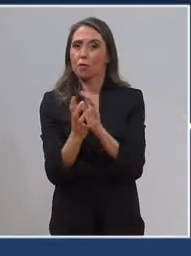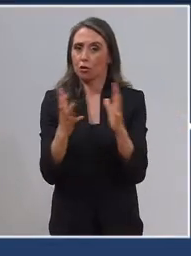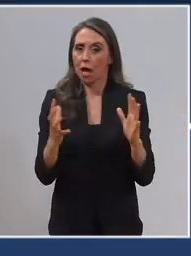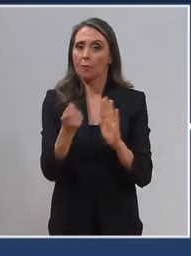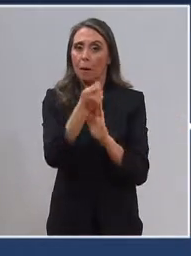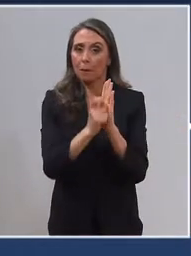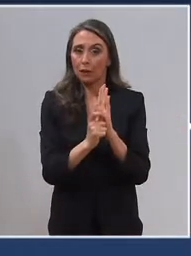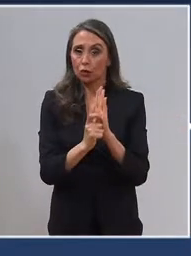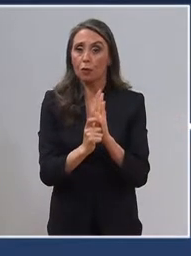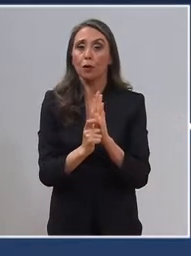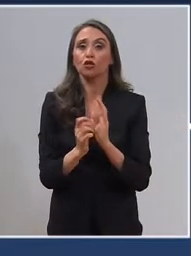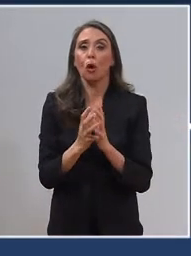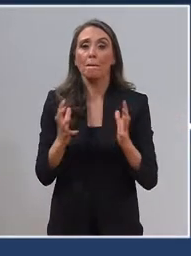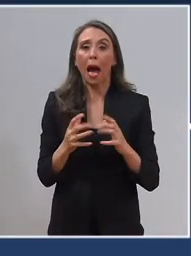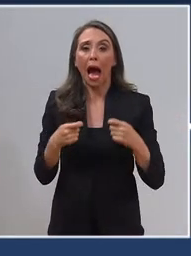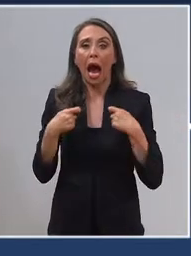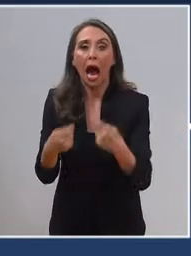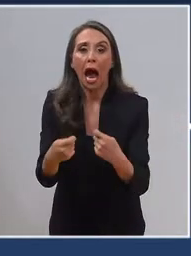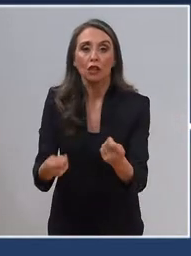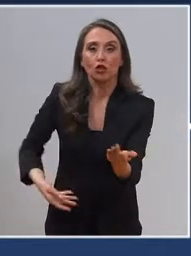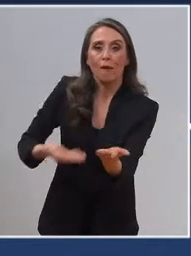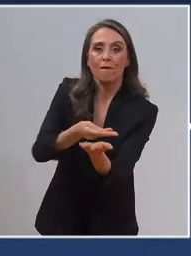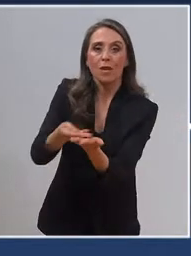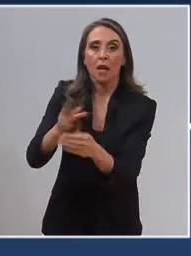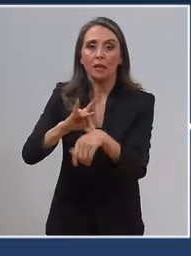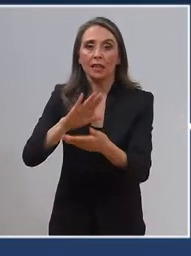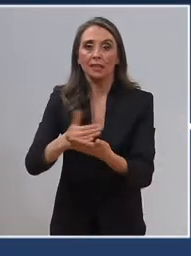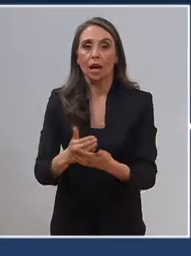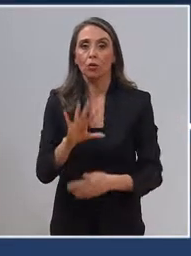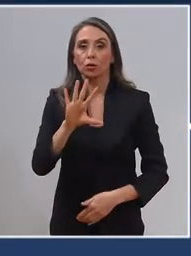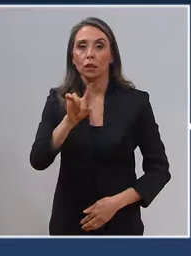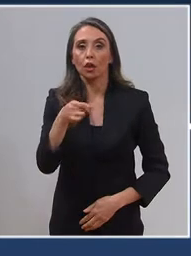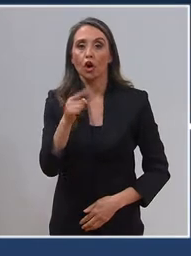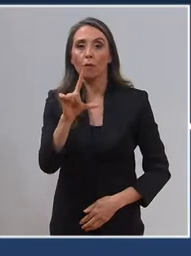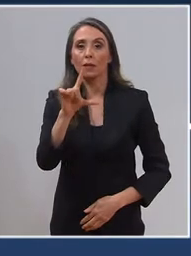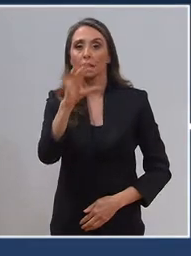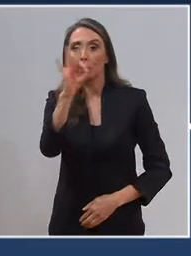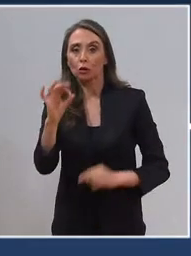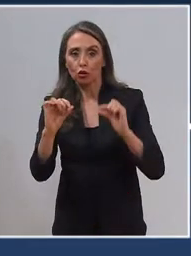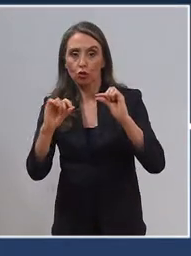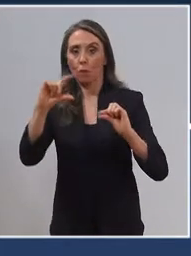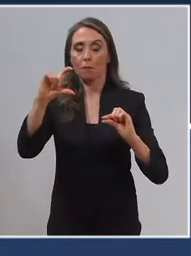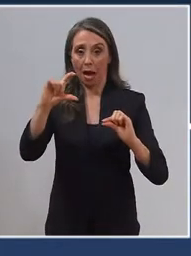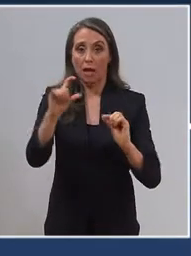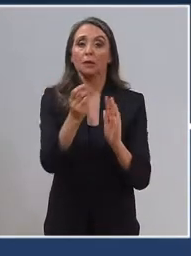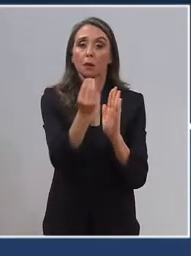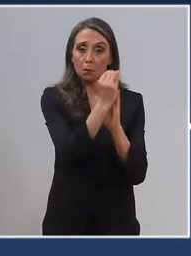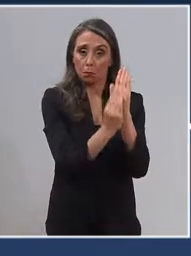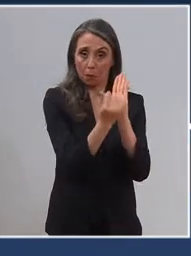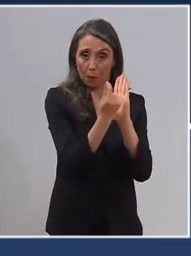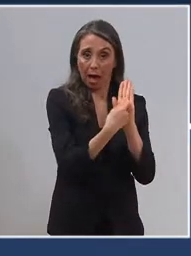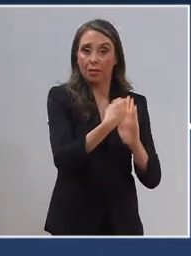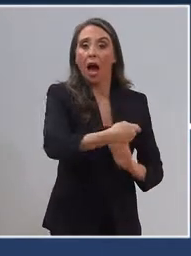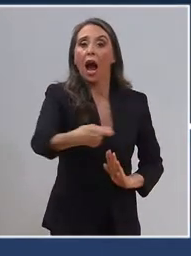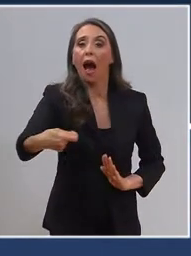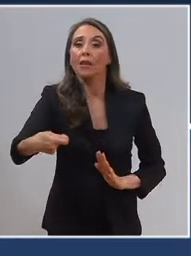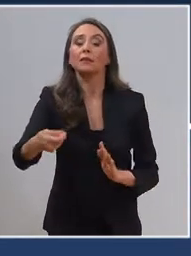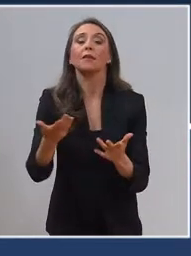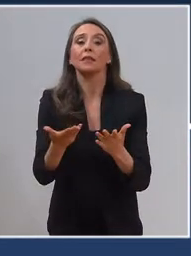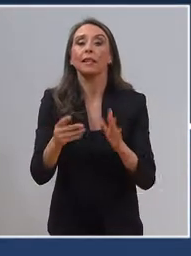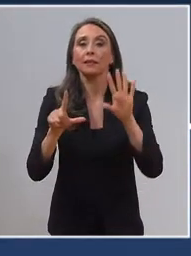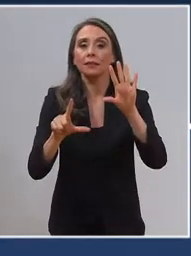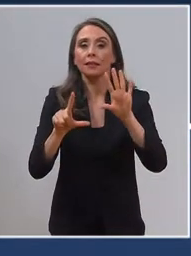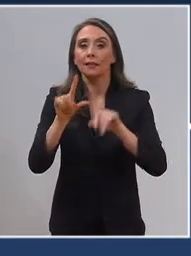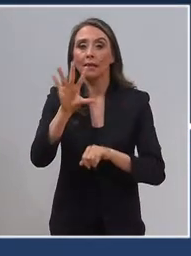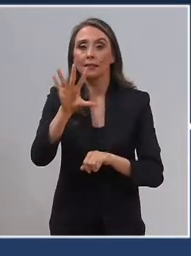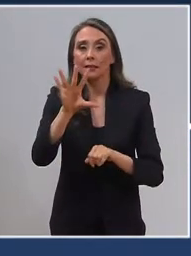presupuesto incrementa el gasto y la inversión en salud en un 5,7%. Recursos que se destinarán a la ejecución de